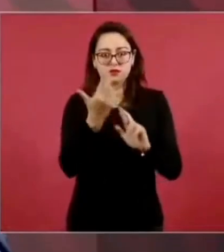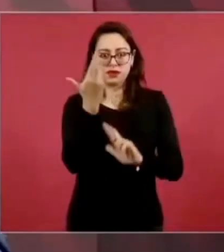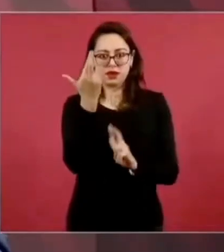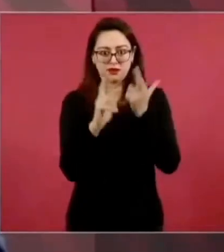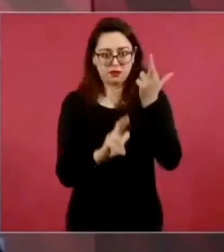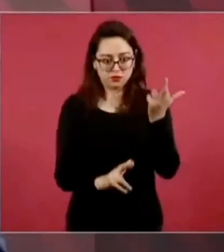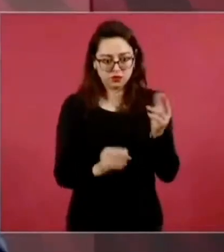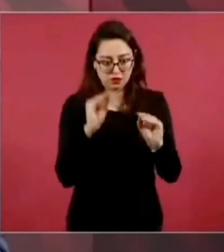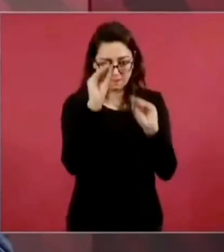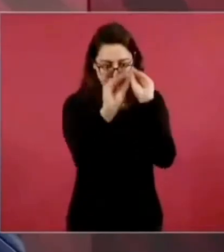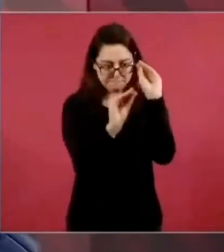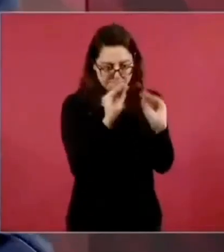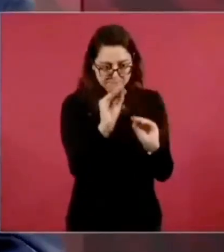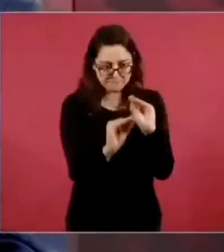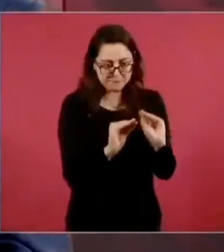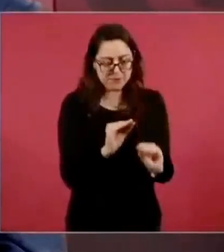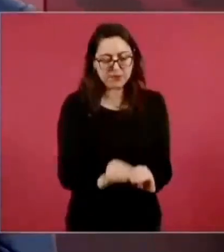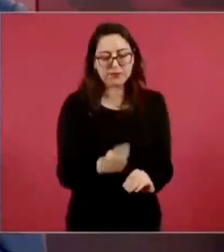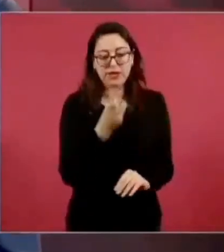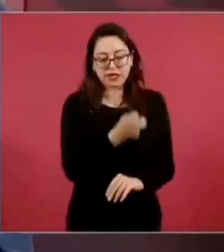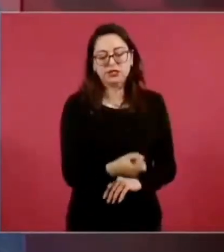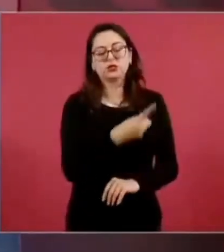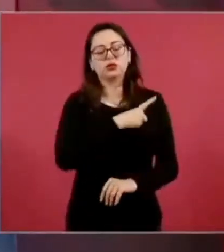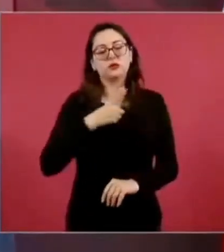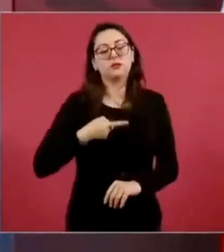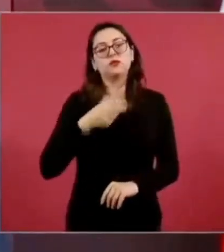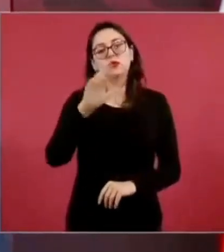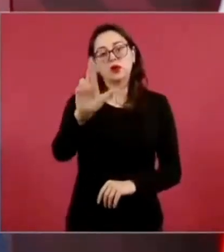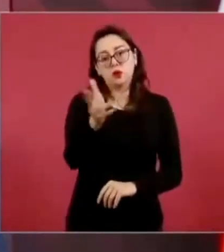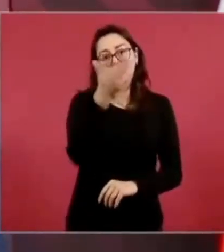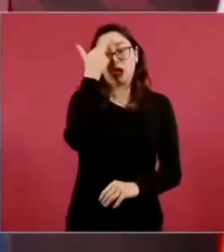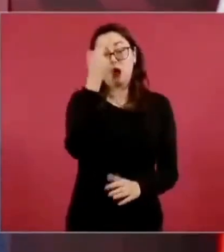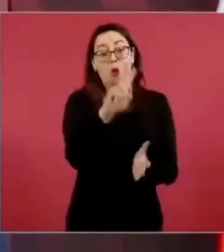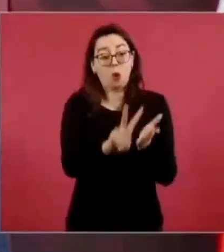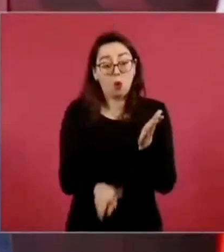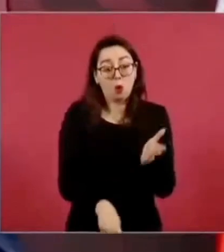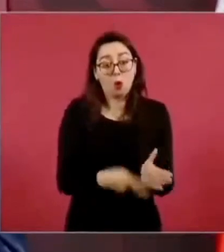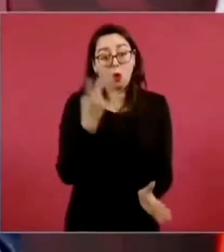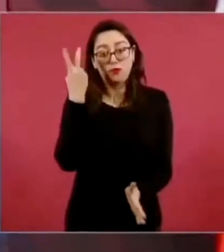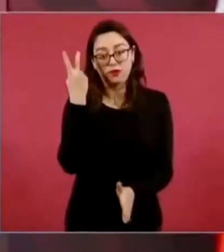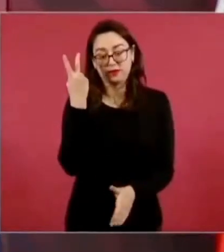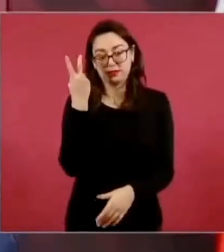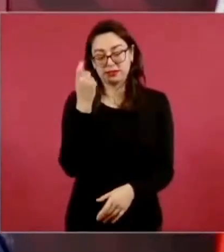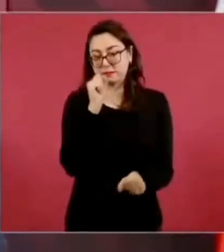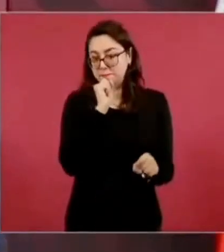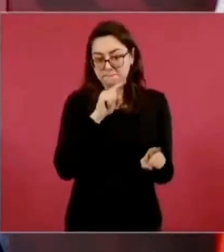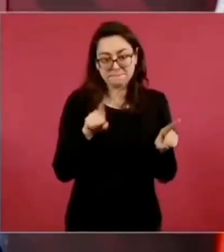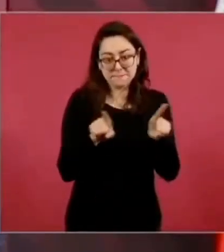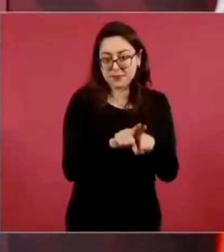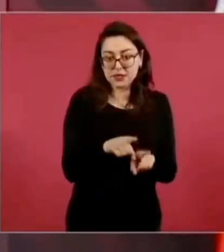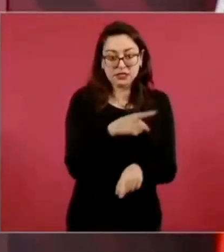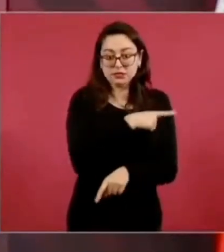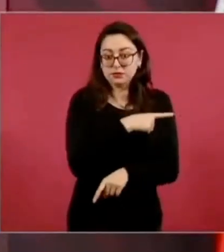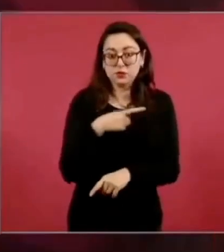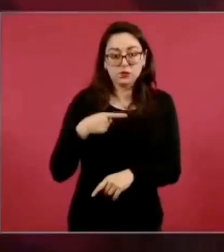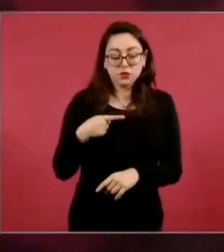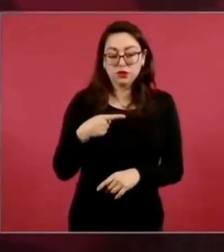de 1910 y que se